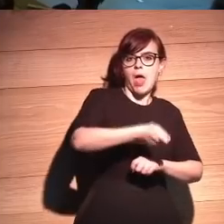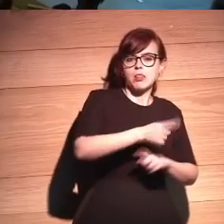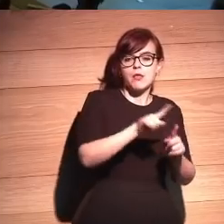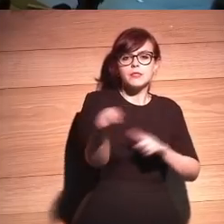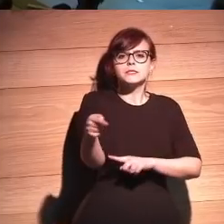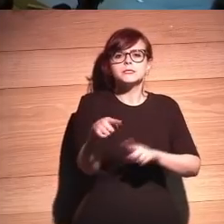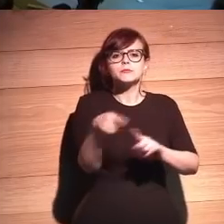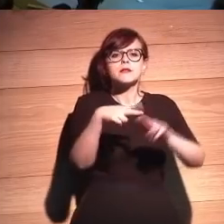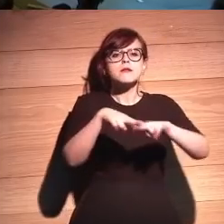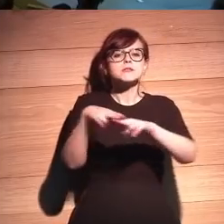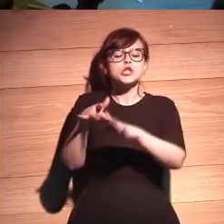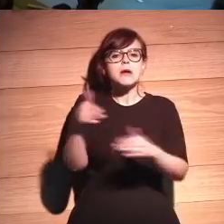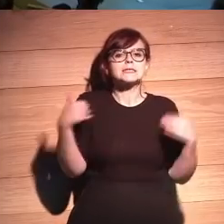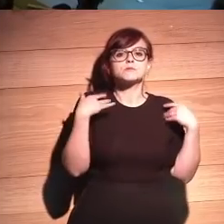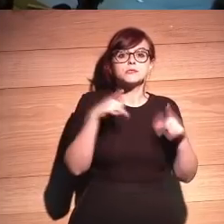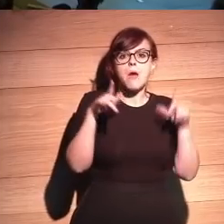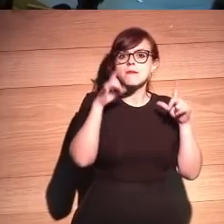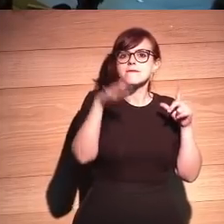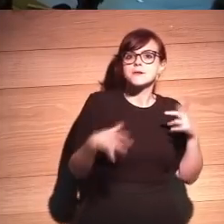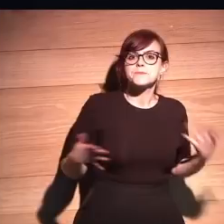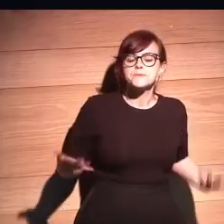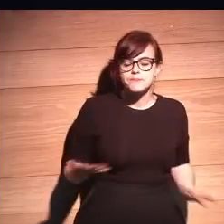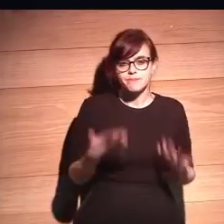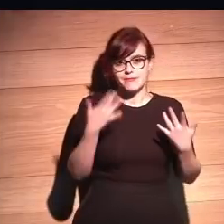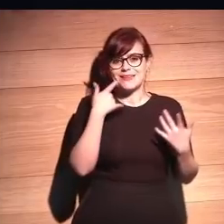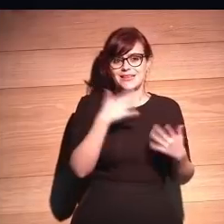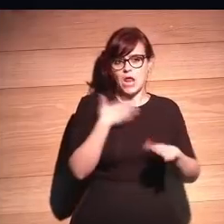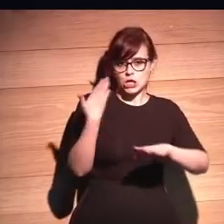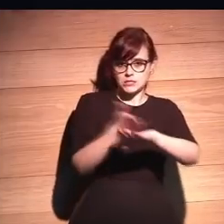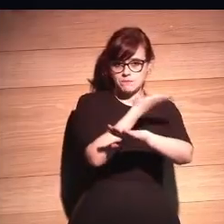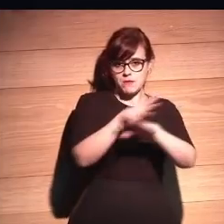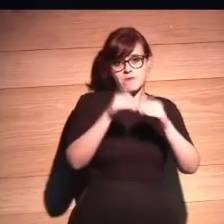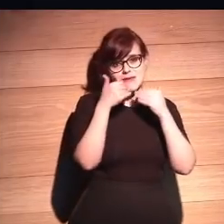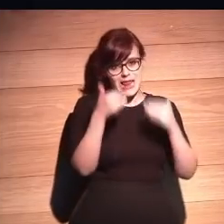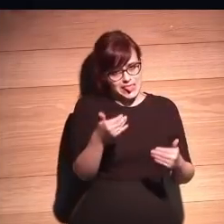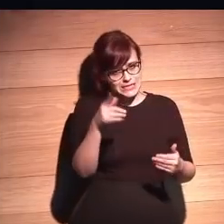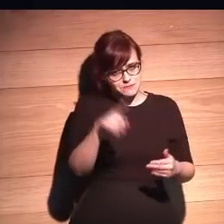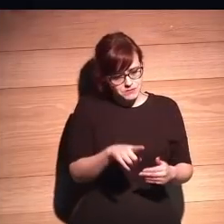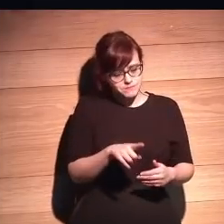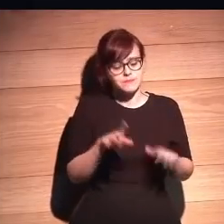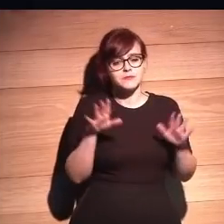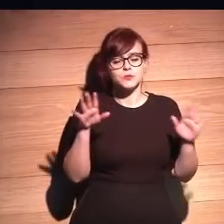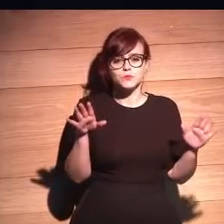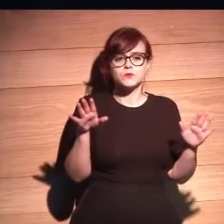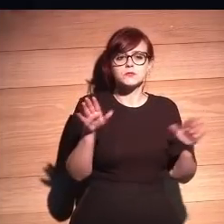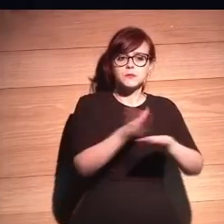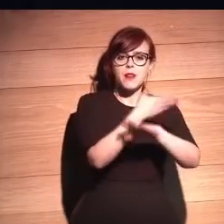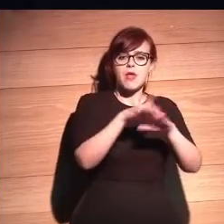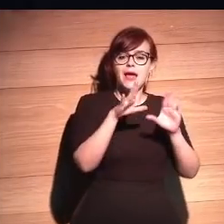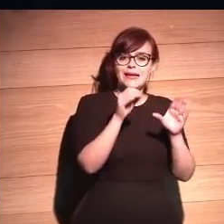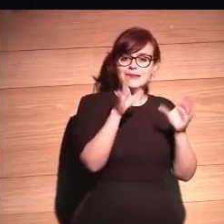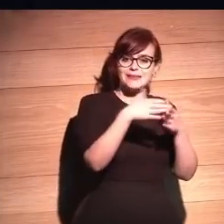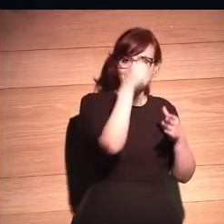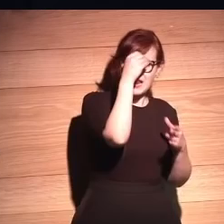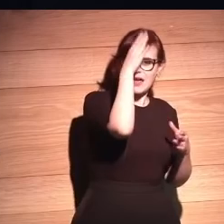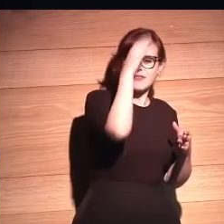responsabilidad? Bueno, tú has hecho una distinción que quiero agradecerte, ¿no? Que has separado la inteligencia